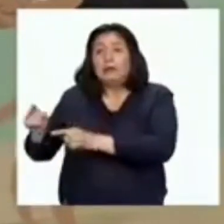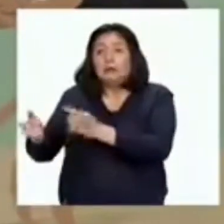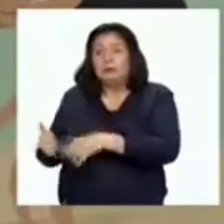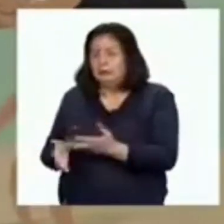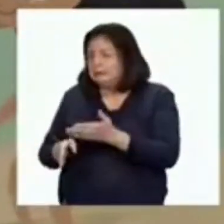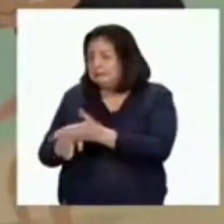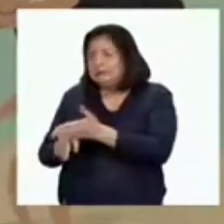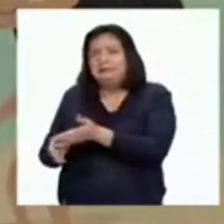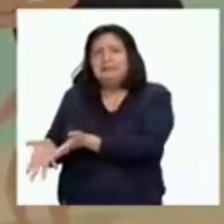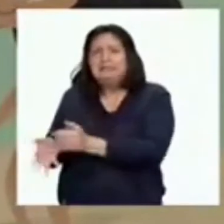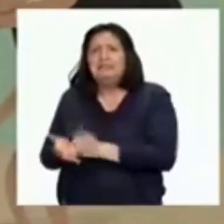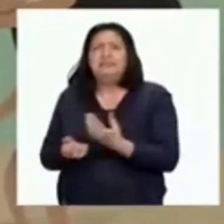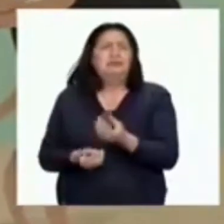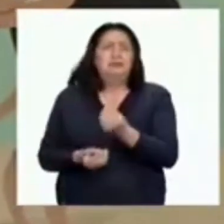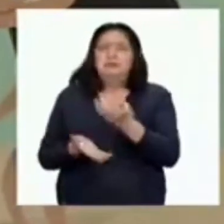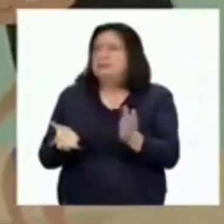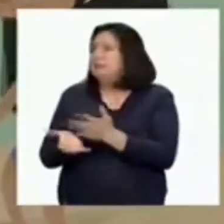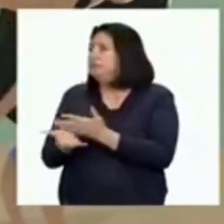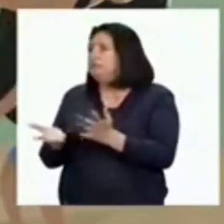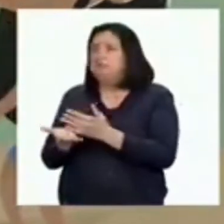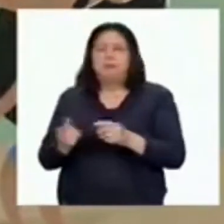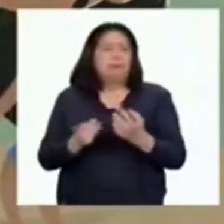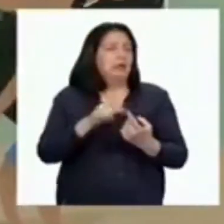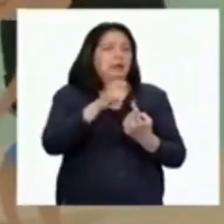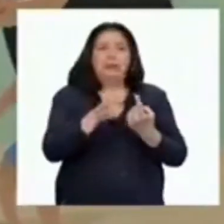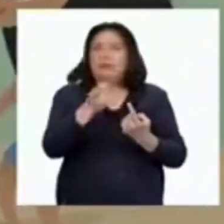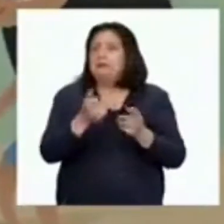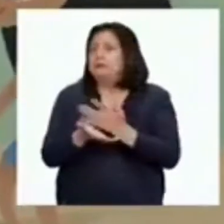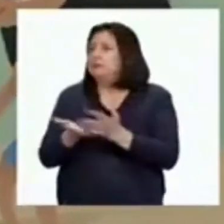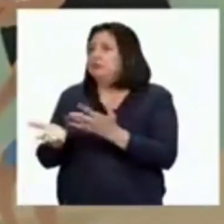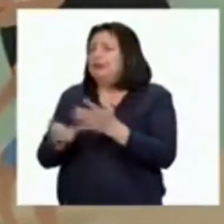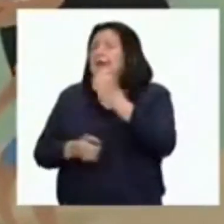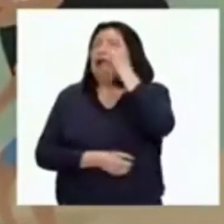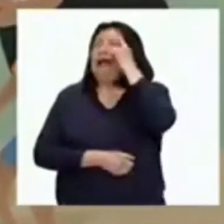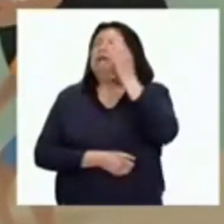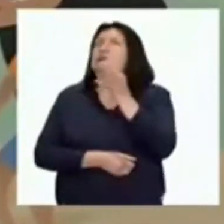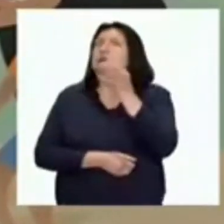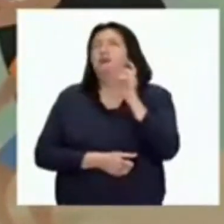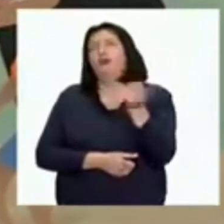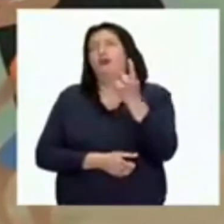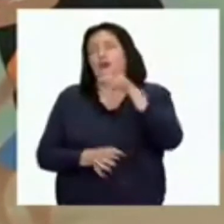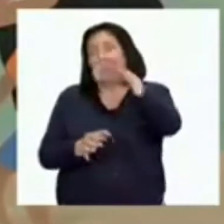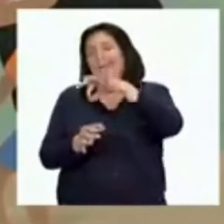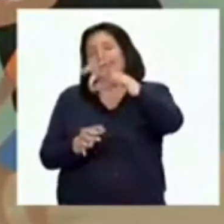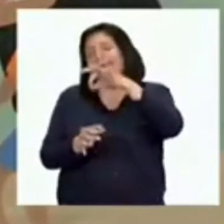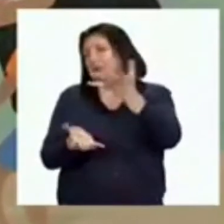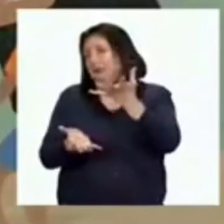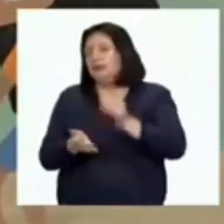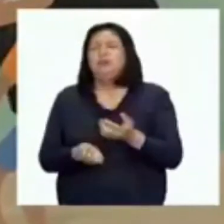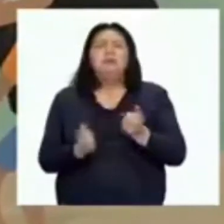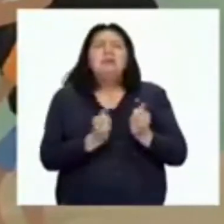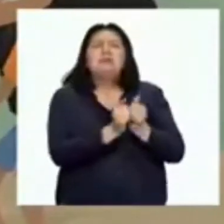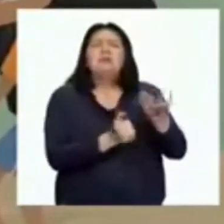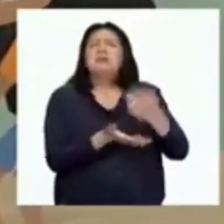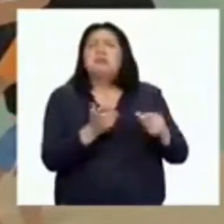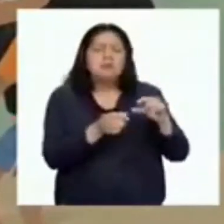brasas. Como no había plátanos, decidió preparar solo té y acompañarlo con